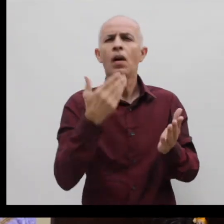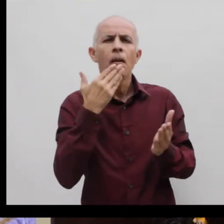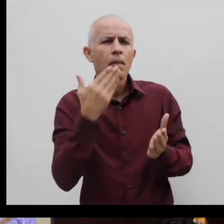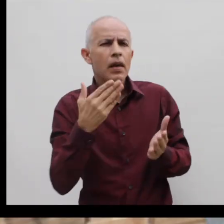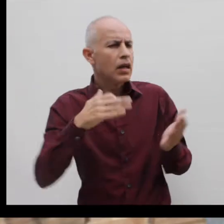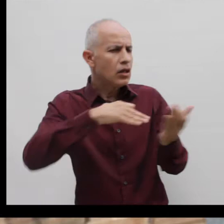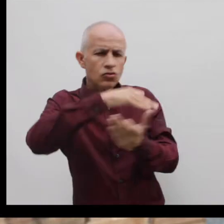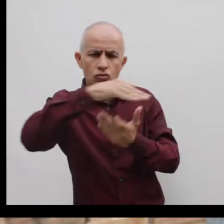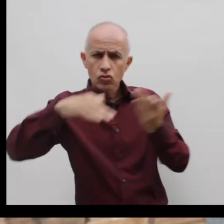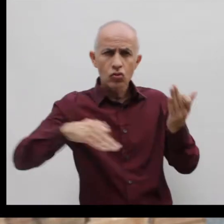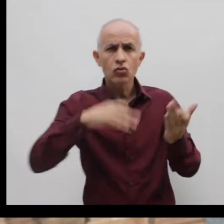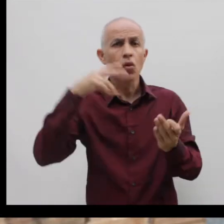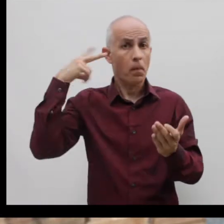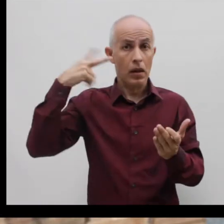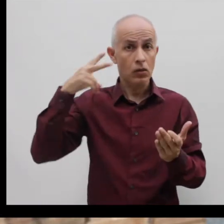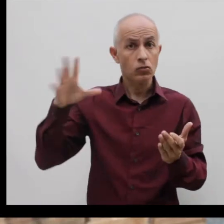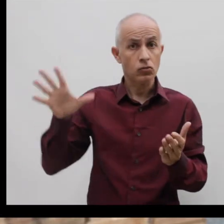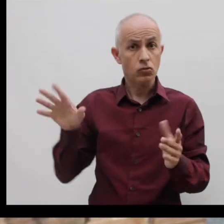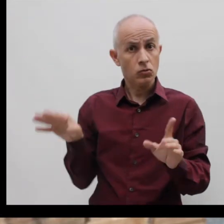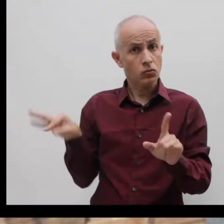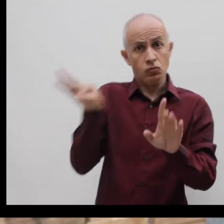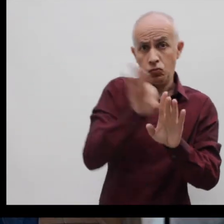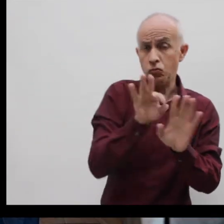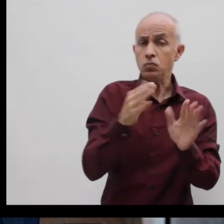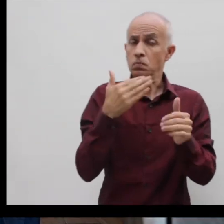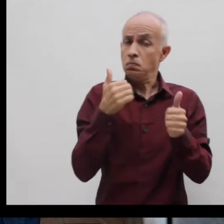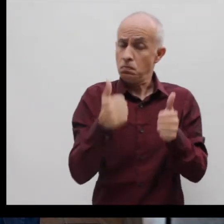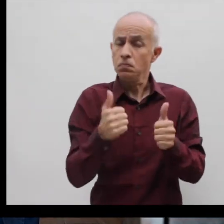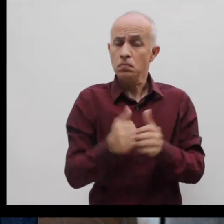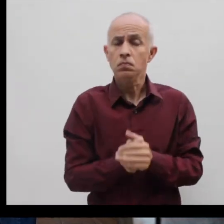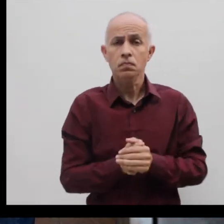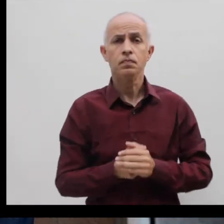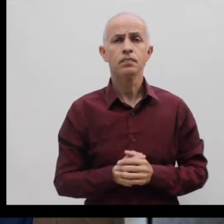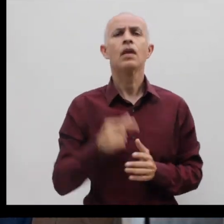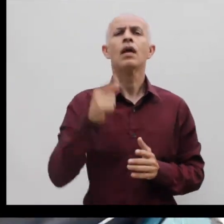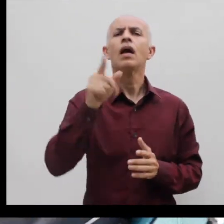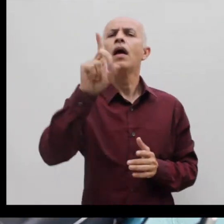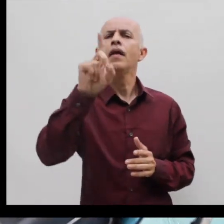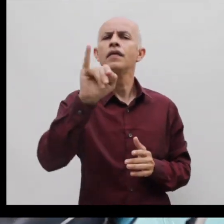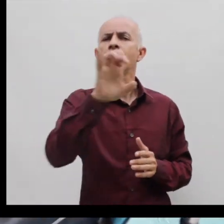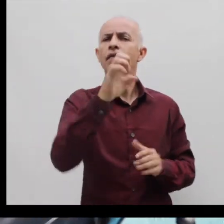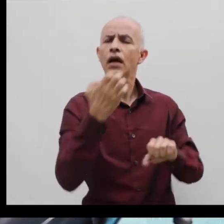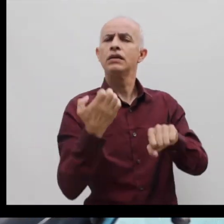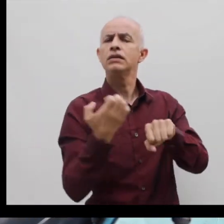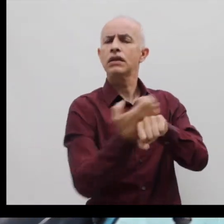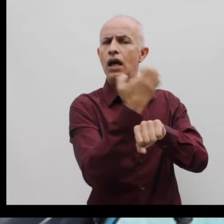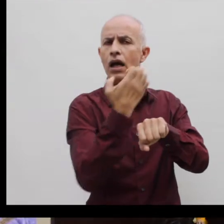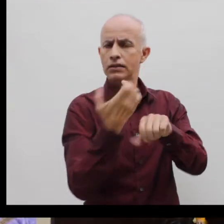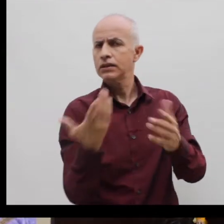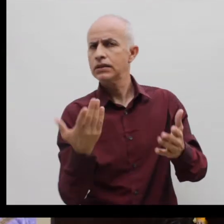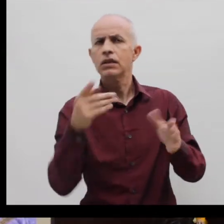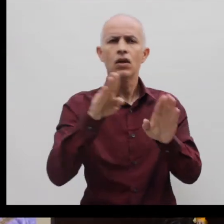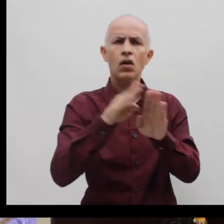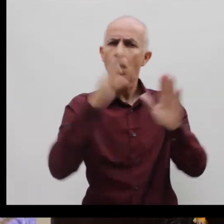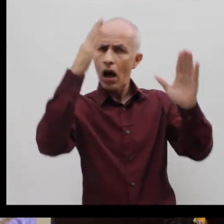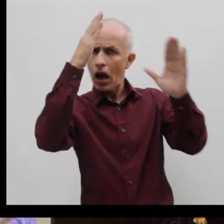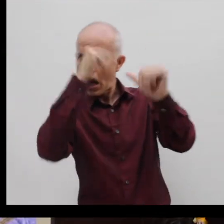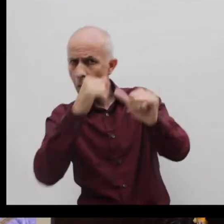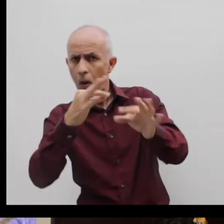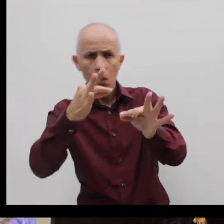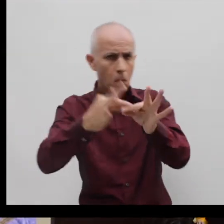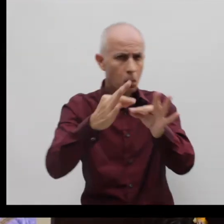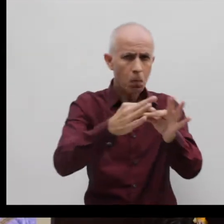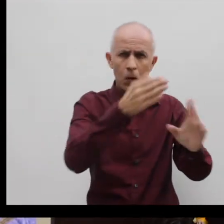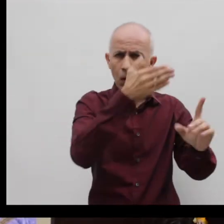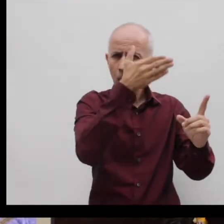bien de todas y todos, Veracruz se suma a la agenda. En el DIF Estatal aportamos al